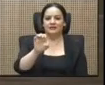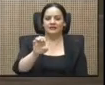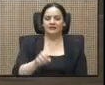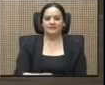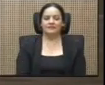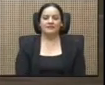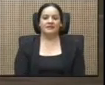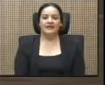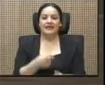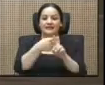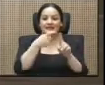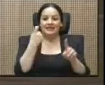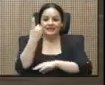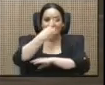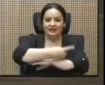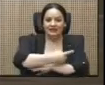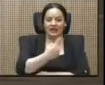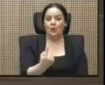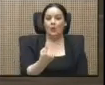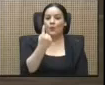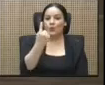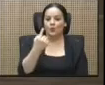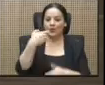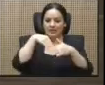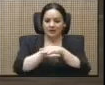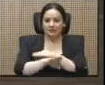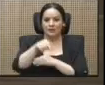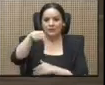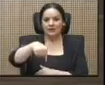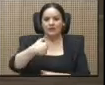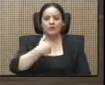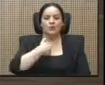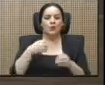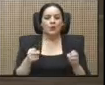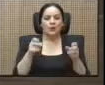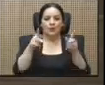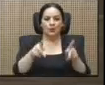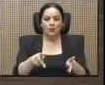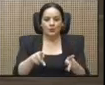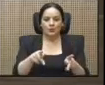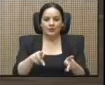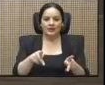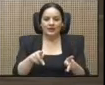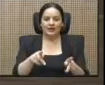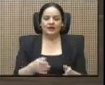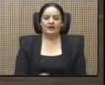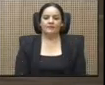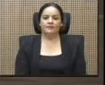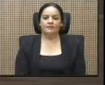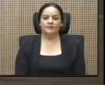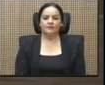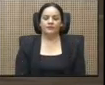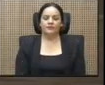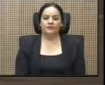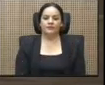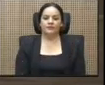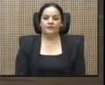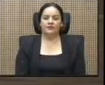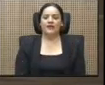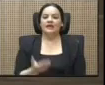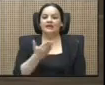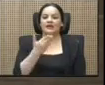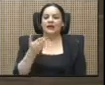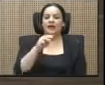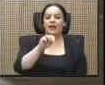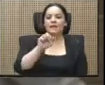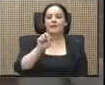Desde el día uno que ingresamos aquí, tuve la oportunidad de que doña